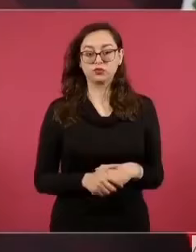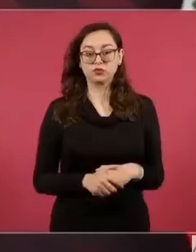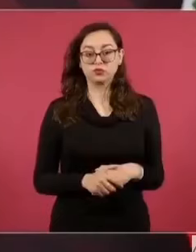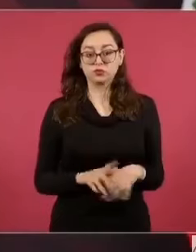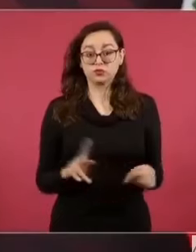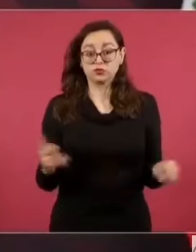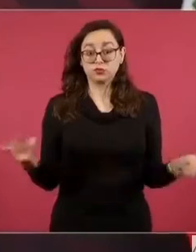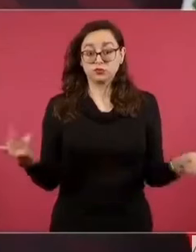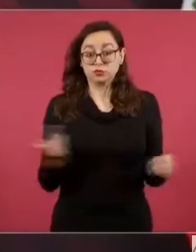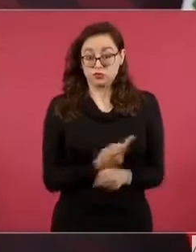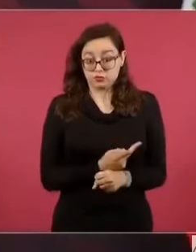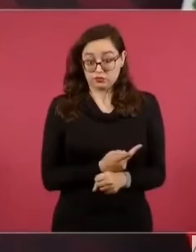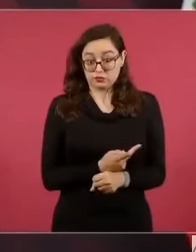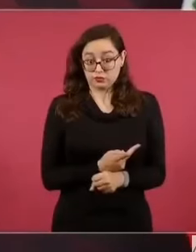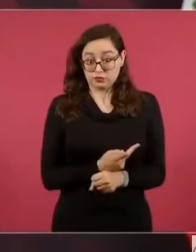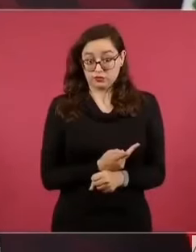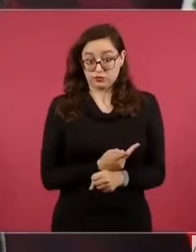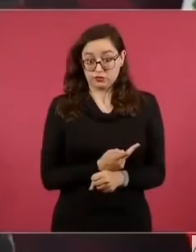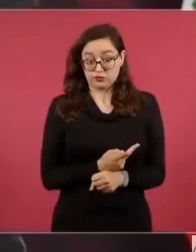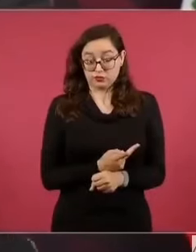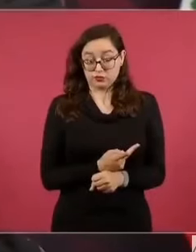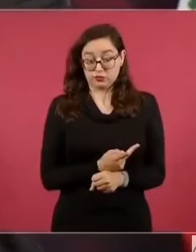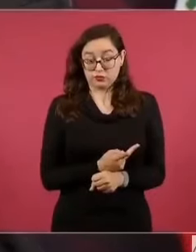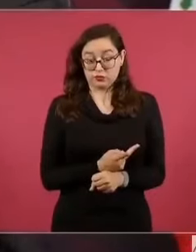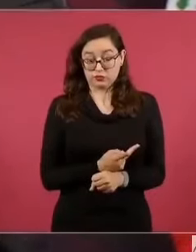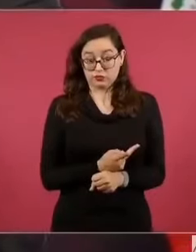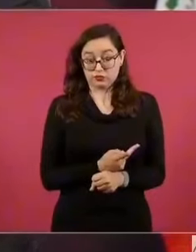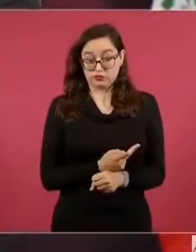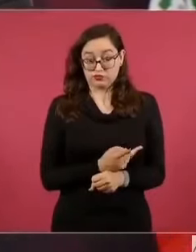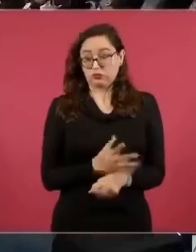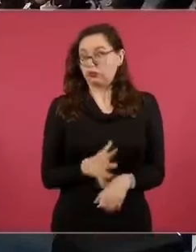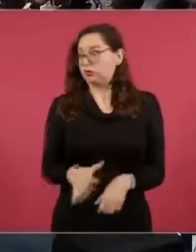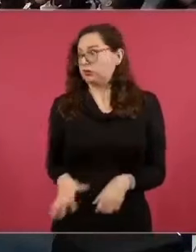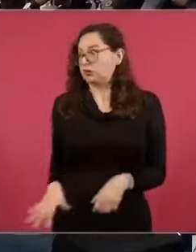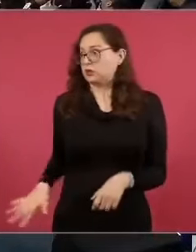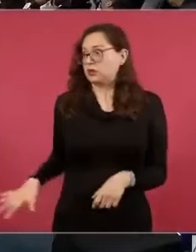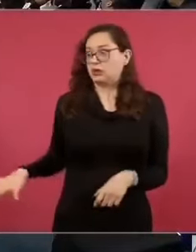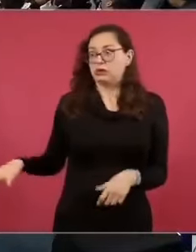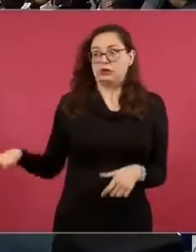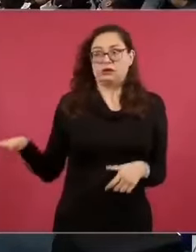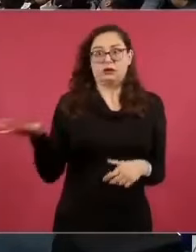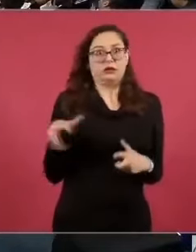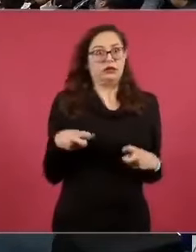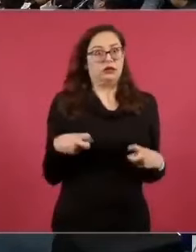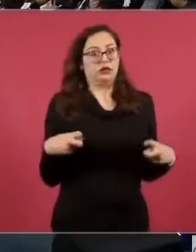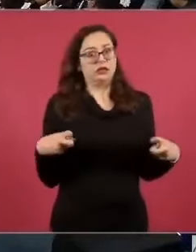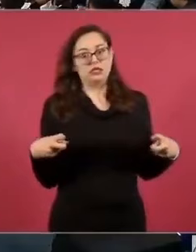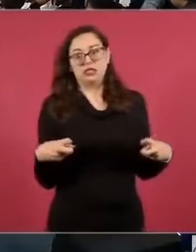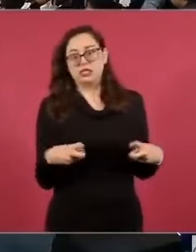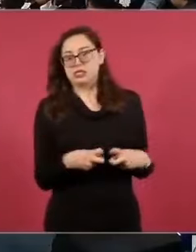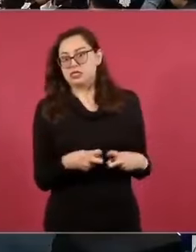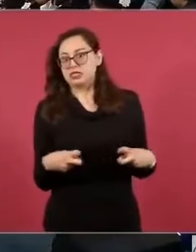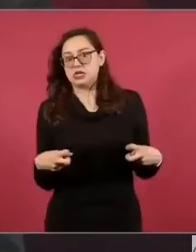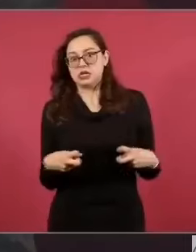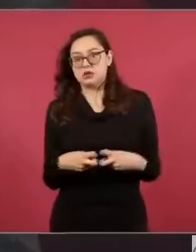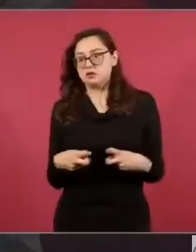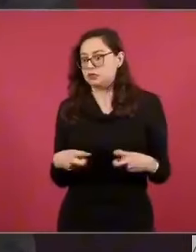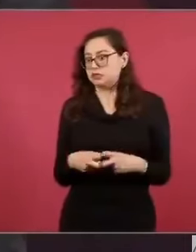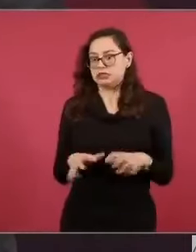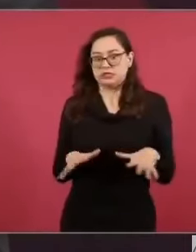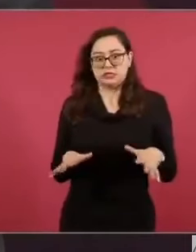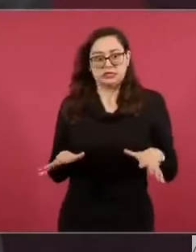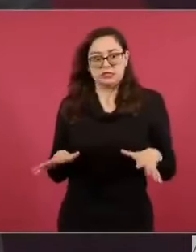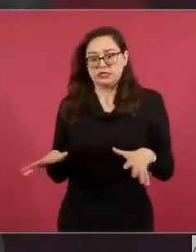puso nerviosos a los mercados